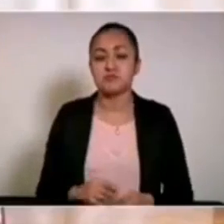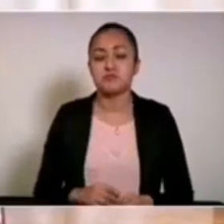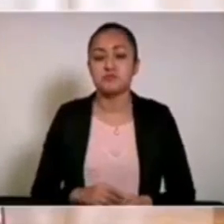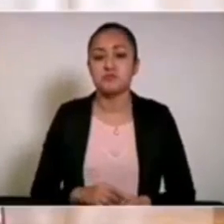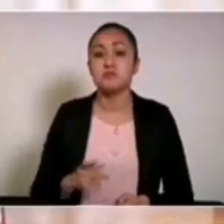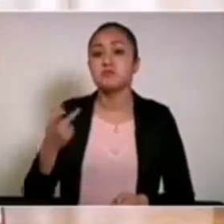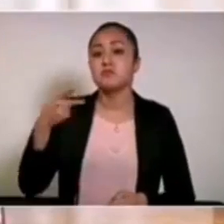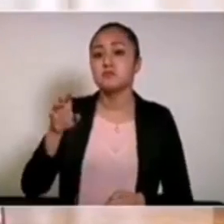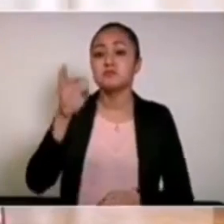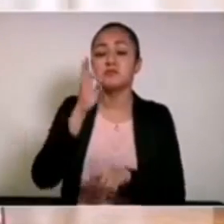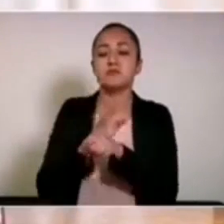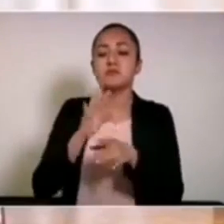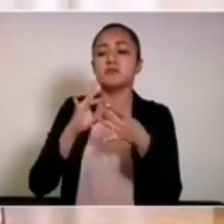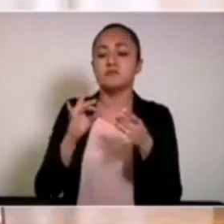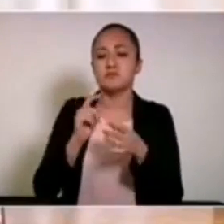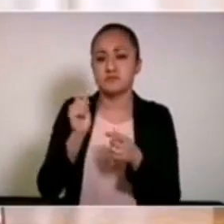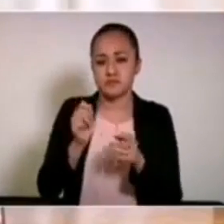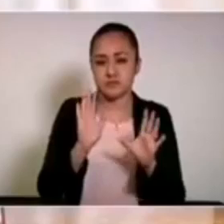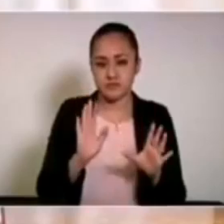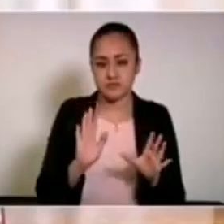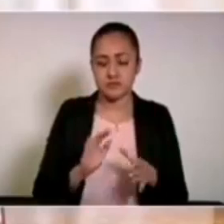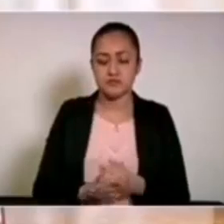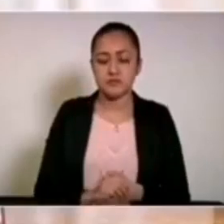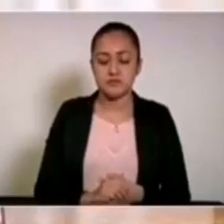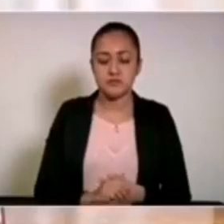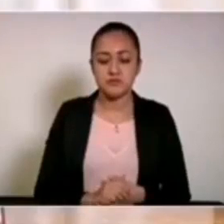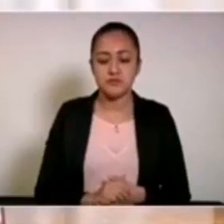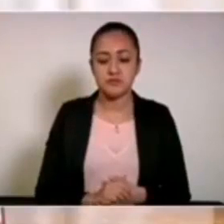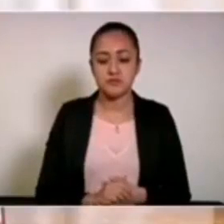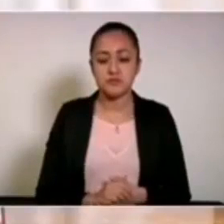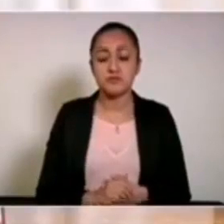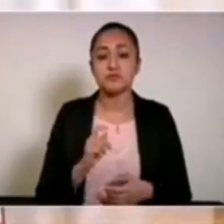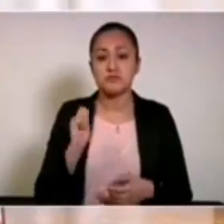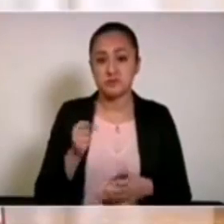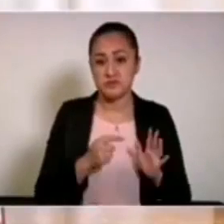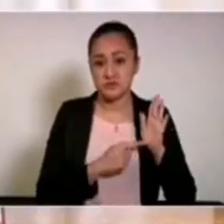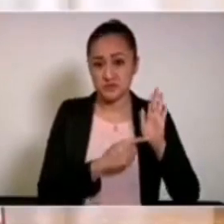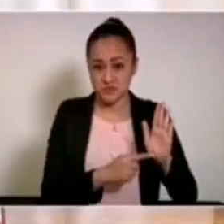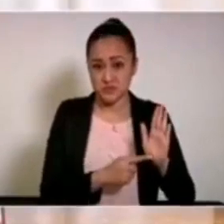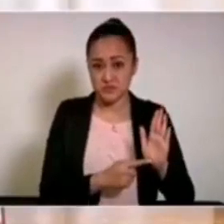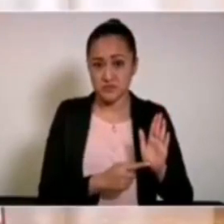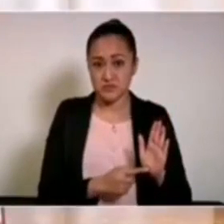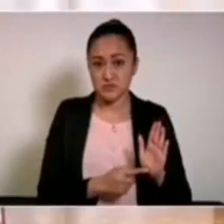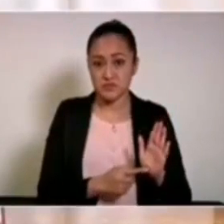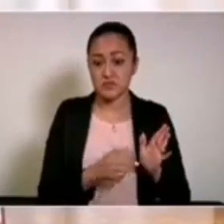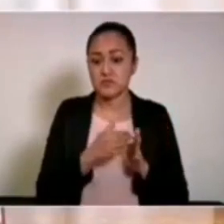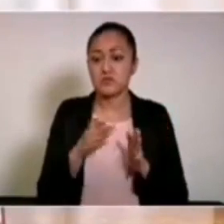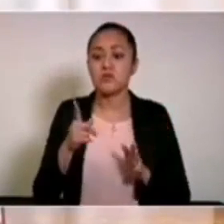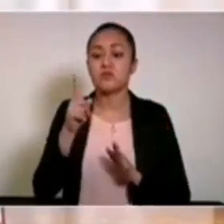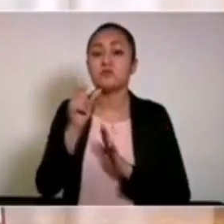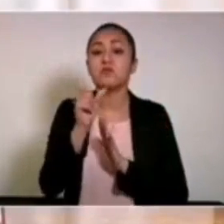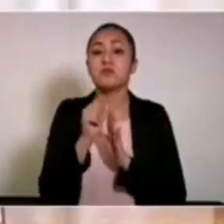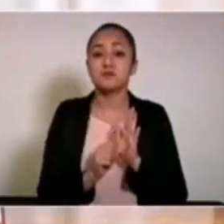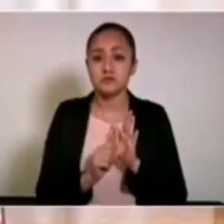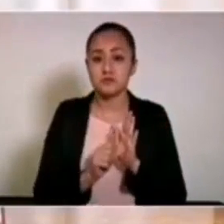pero solamente explico esta parte. Es un decreto de un plazo de un mes,